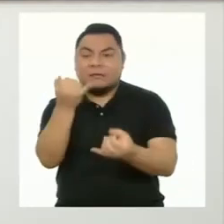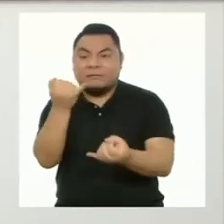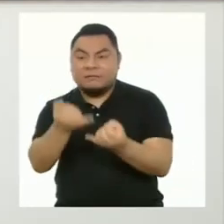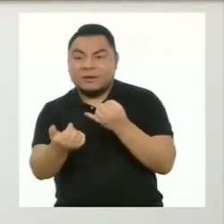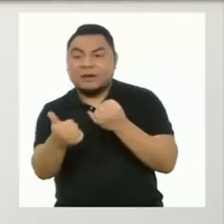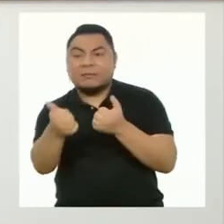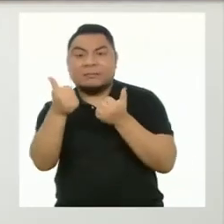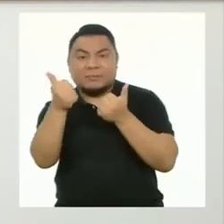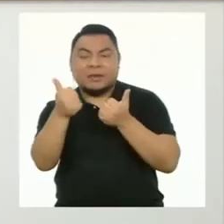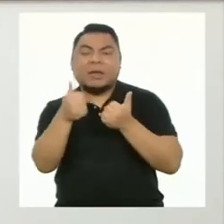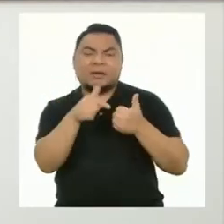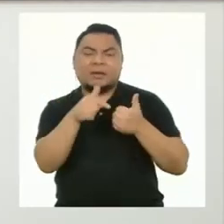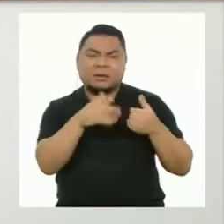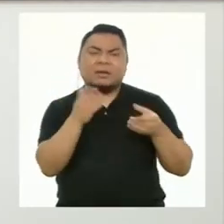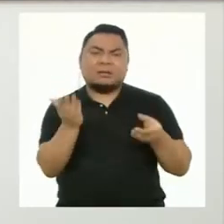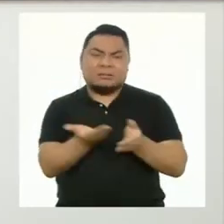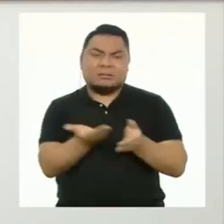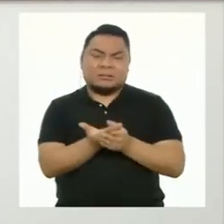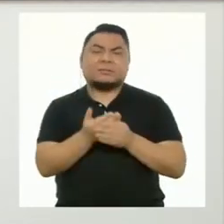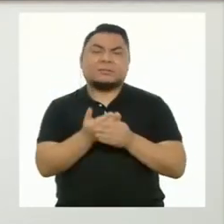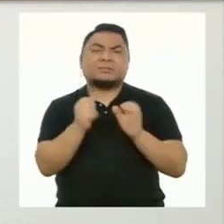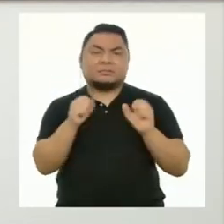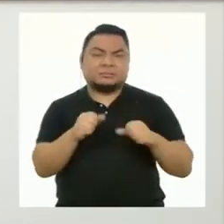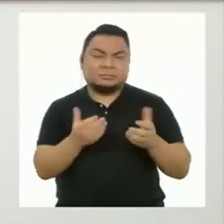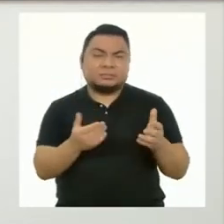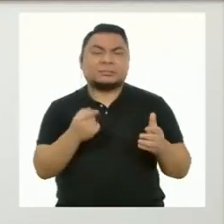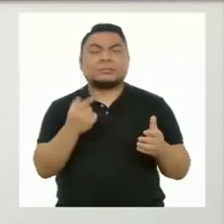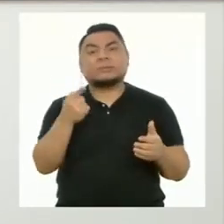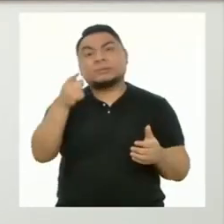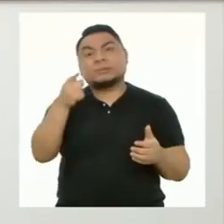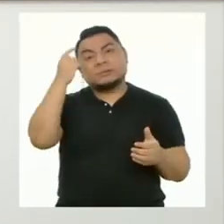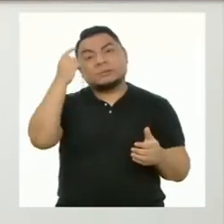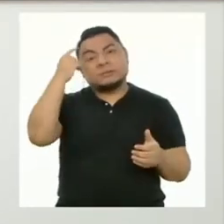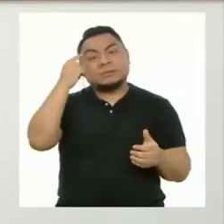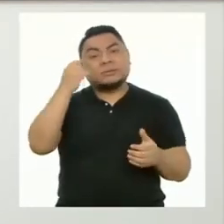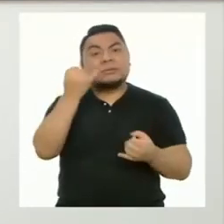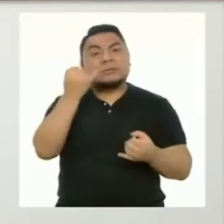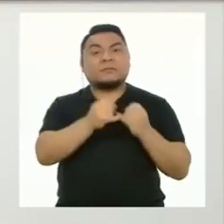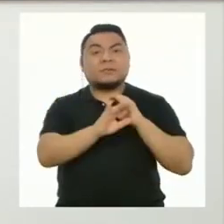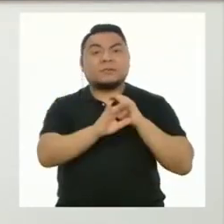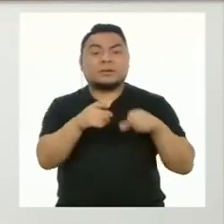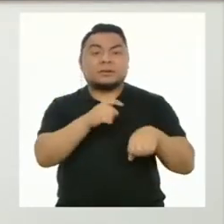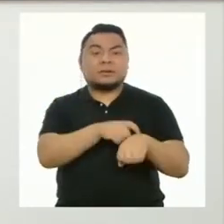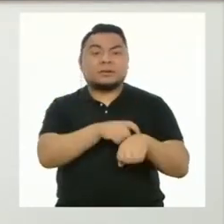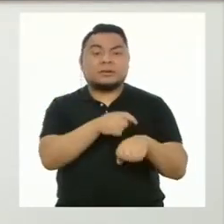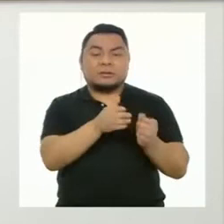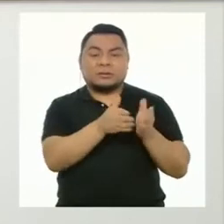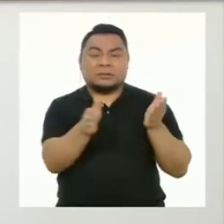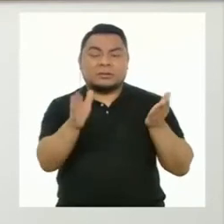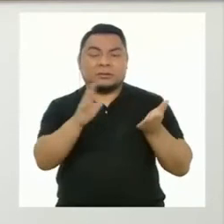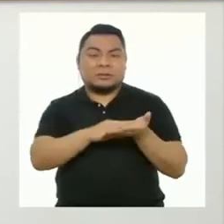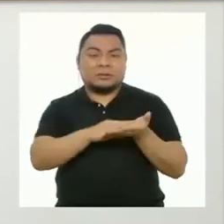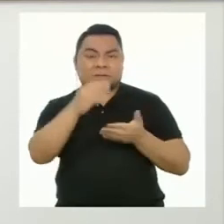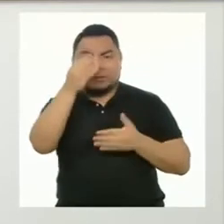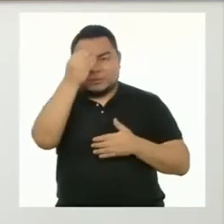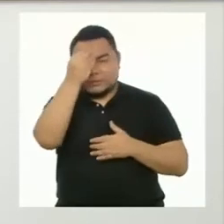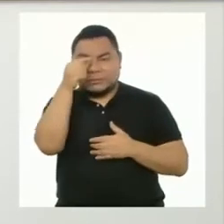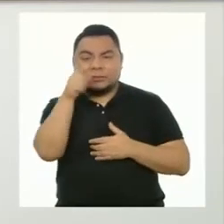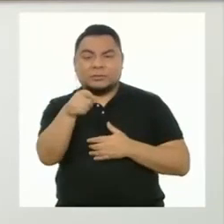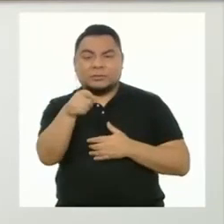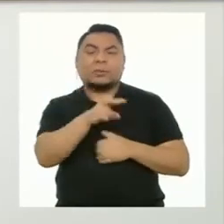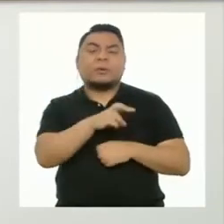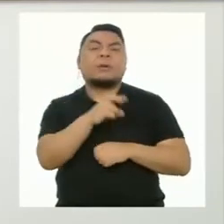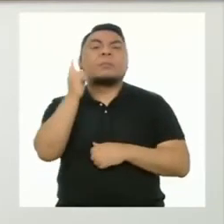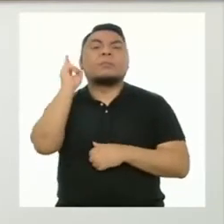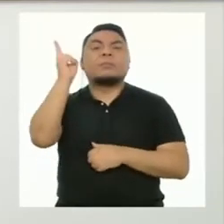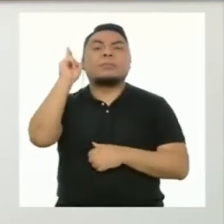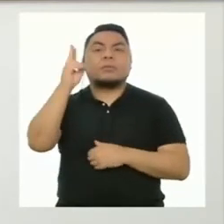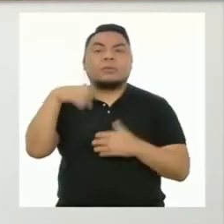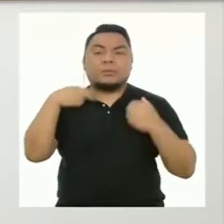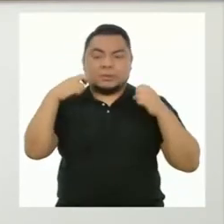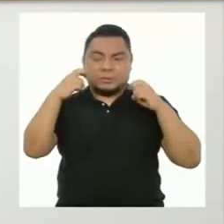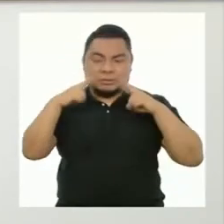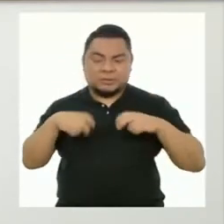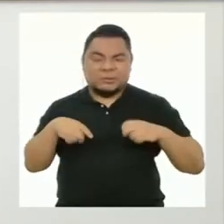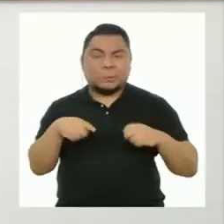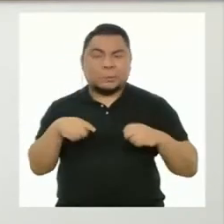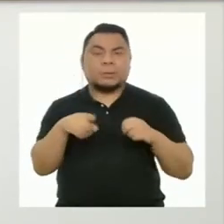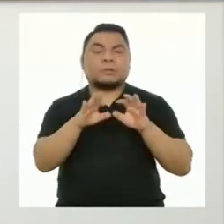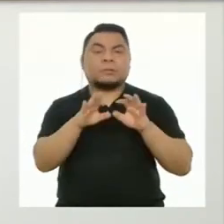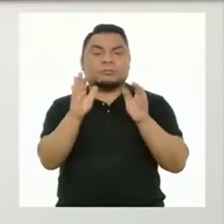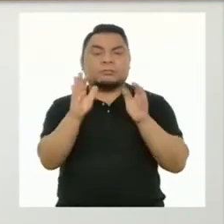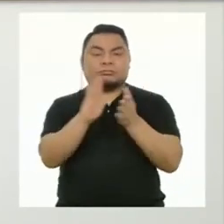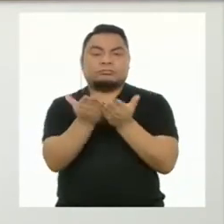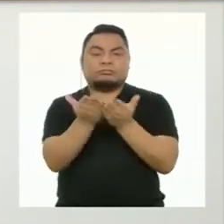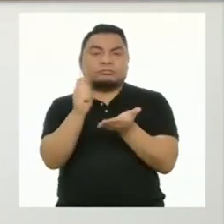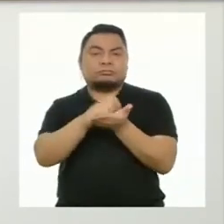versión final de los productos. Toma en cuenta que luego de un periodo de aprendizaje, tu profesor puede revisar tu